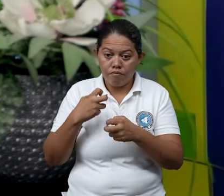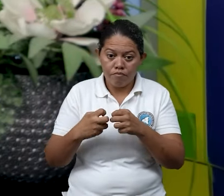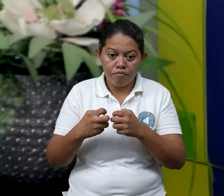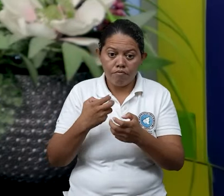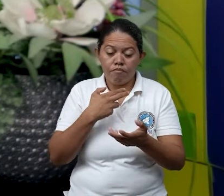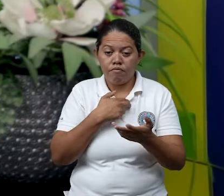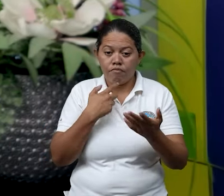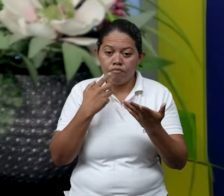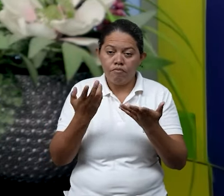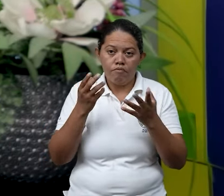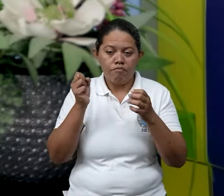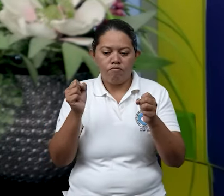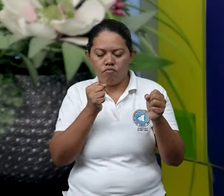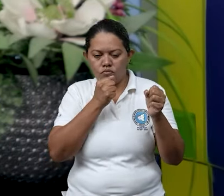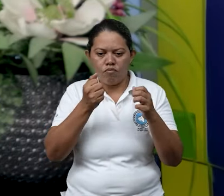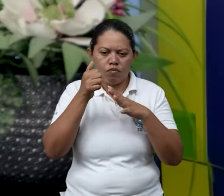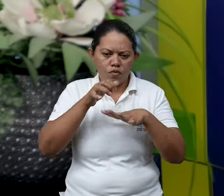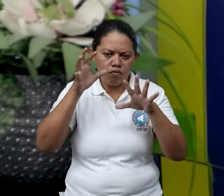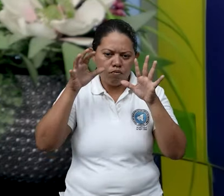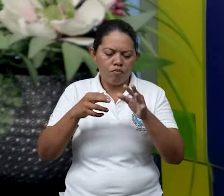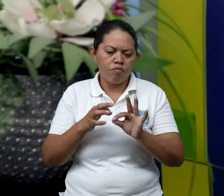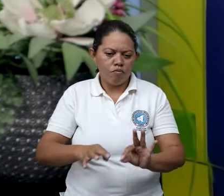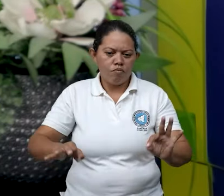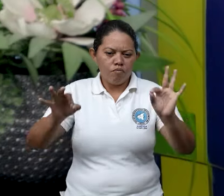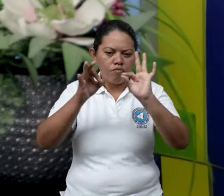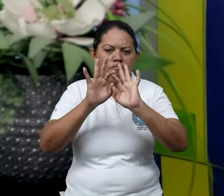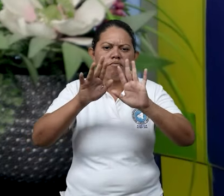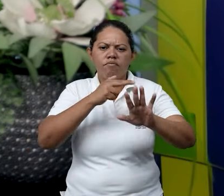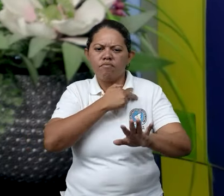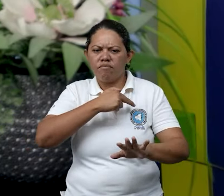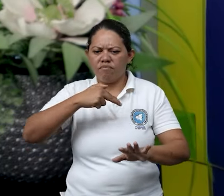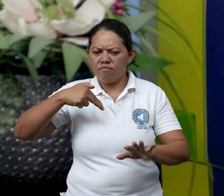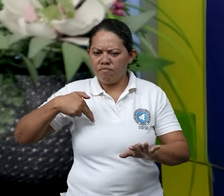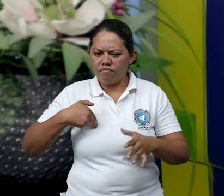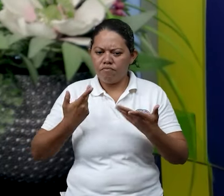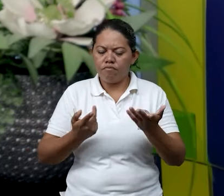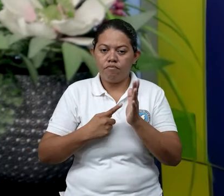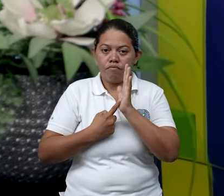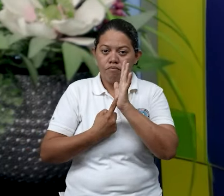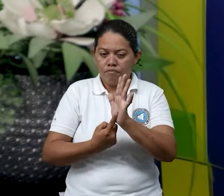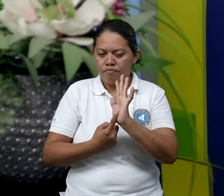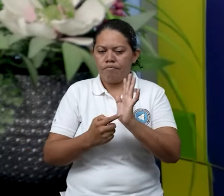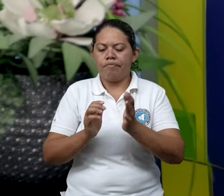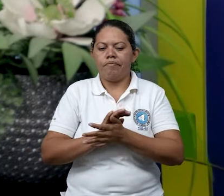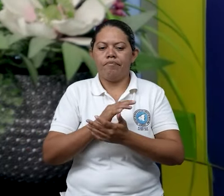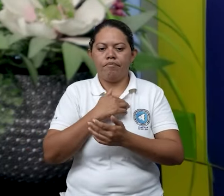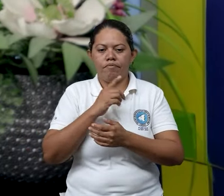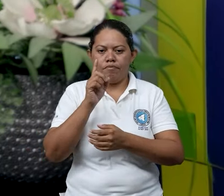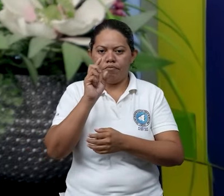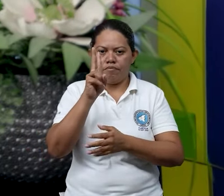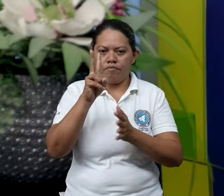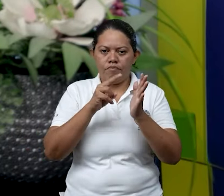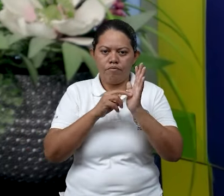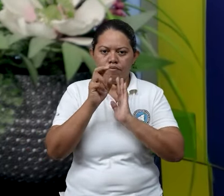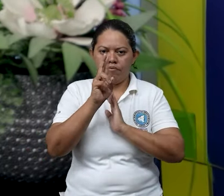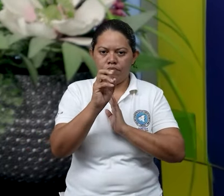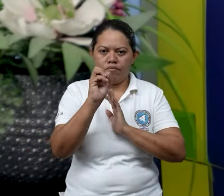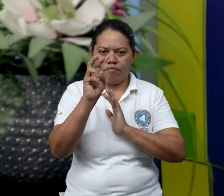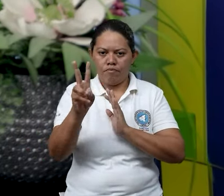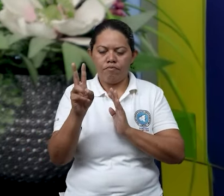territorio de riesgo, pero también conozcan específicamente qué hacer al momento de una emergencia. En el año 2022